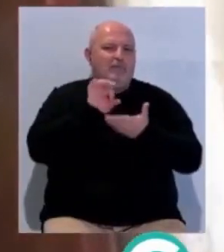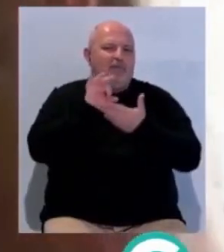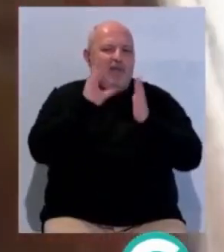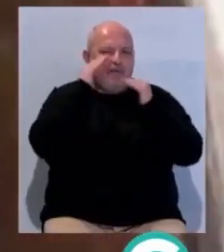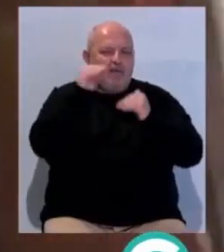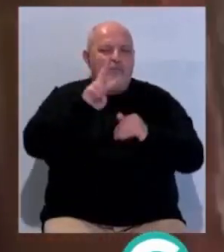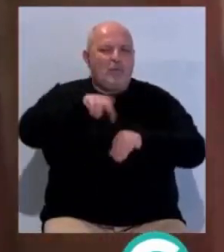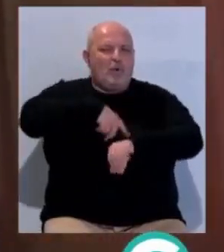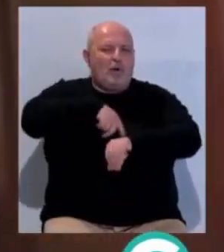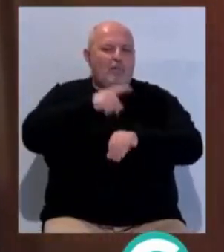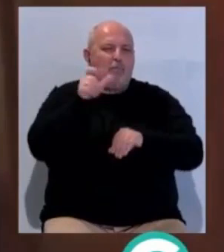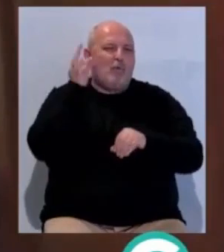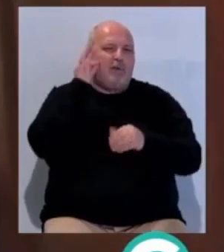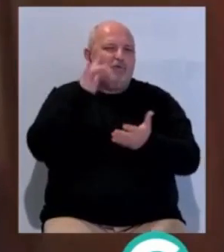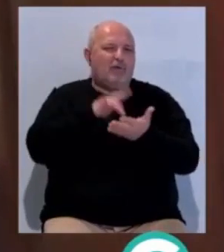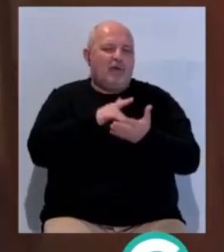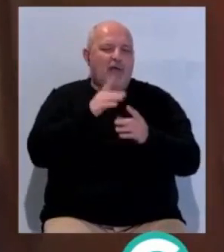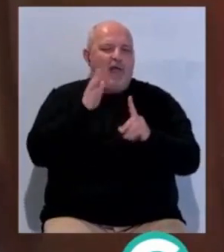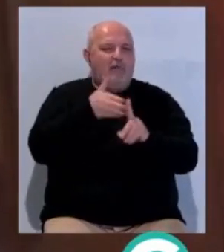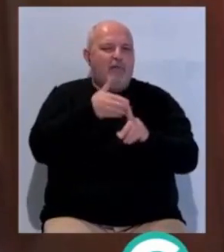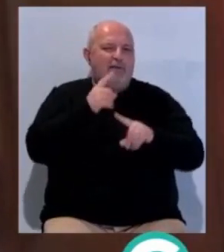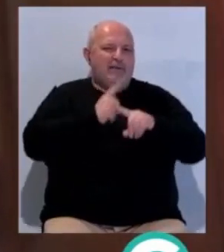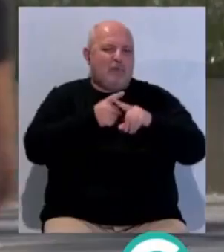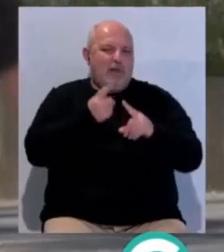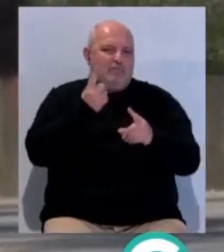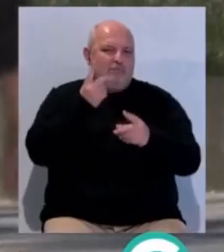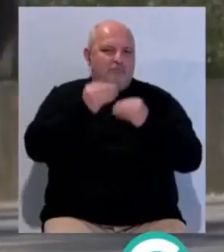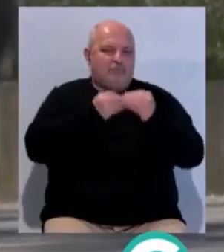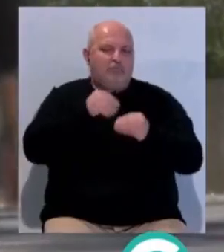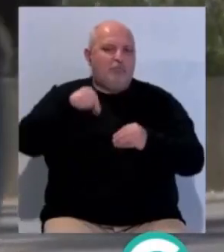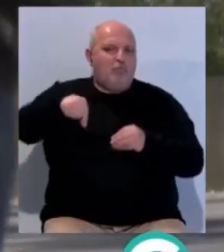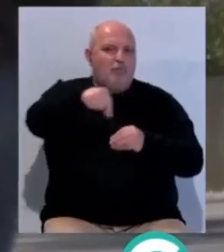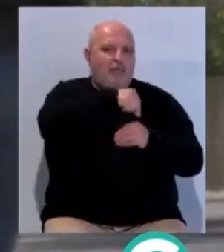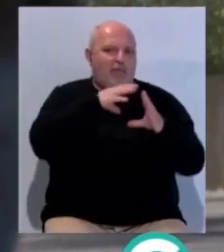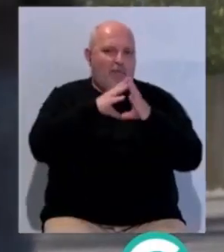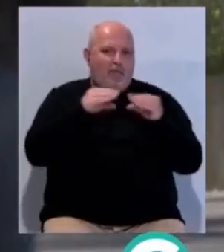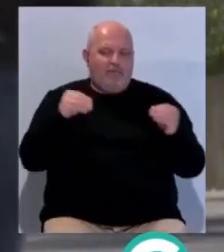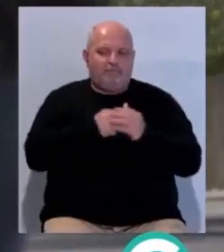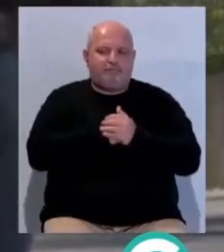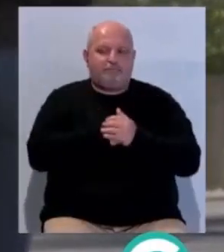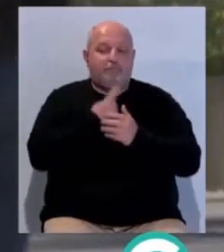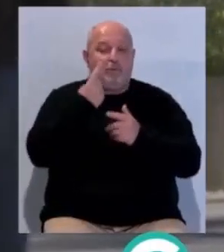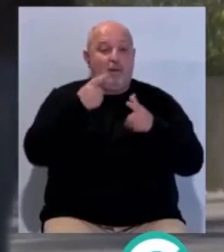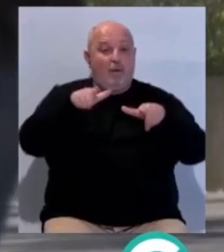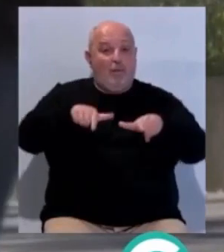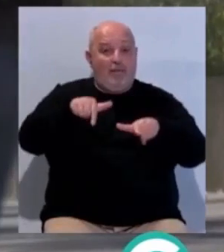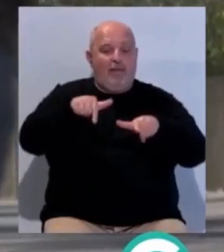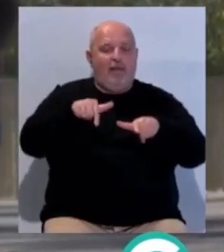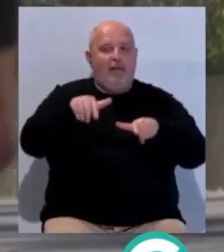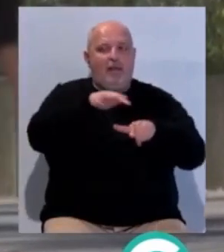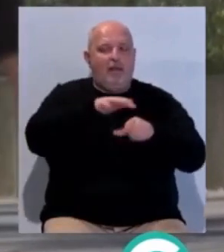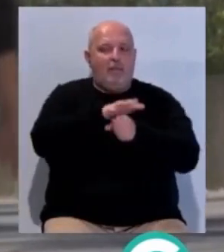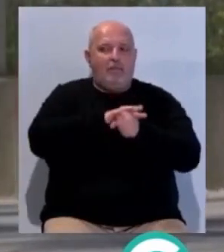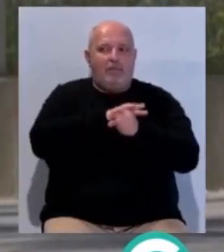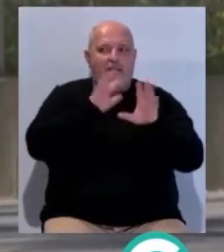atención de 24 horas a mujeres víctimas de agresiones sexuales en diferentes puntos de Andalucía. Una de estas unidades será destinada